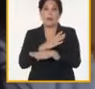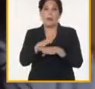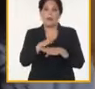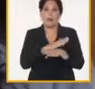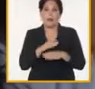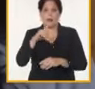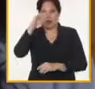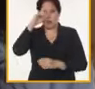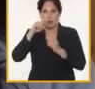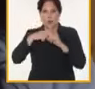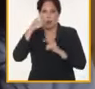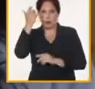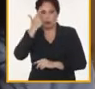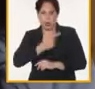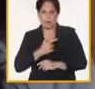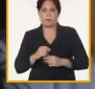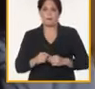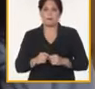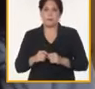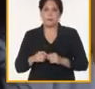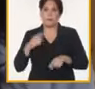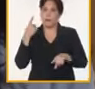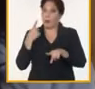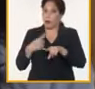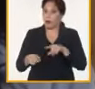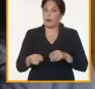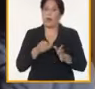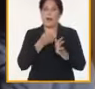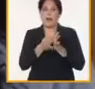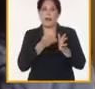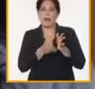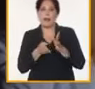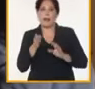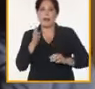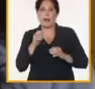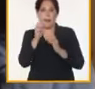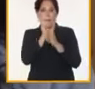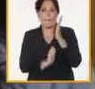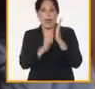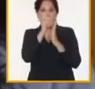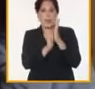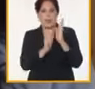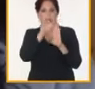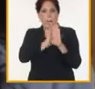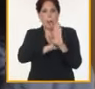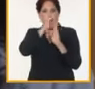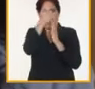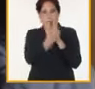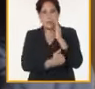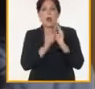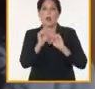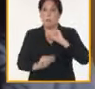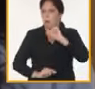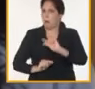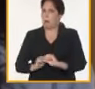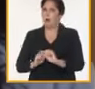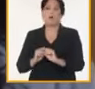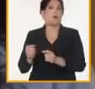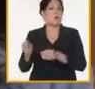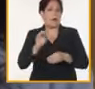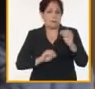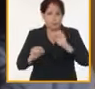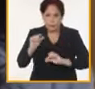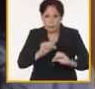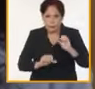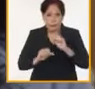seleccione. Y también tenemos todas las líneas híbridas de maíz que hemos ido trabajando a lo